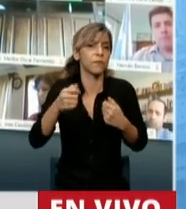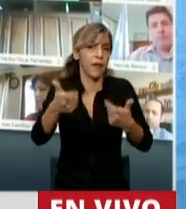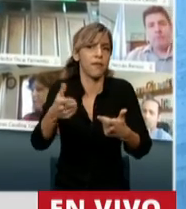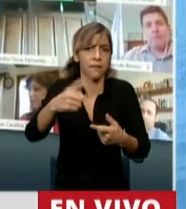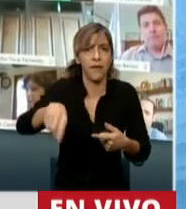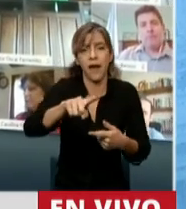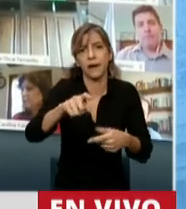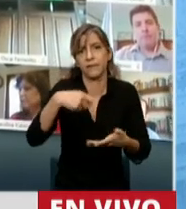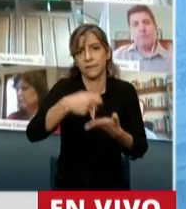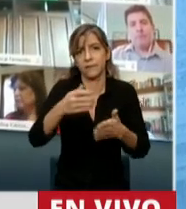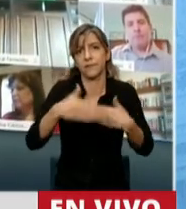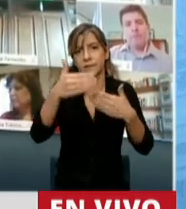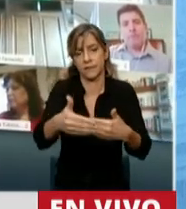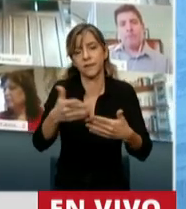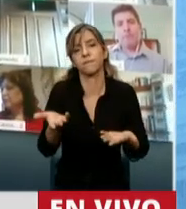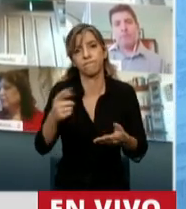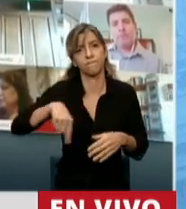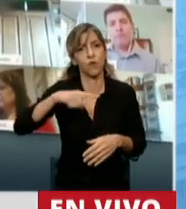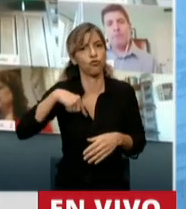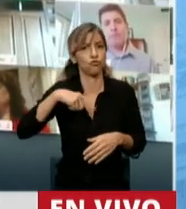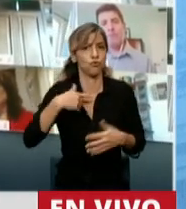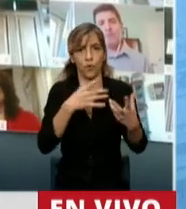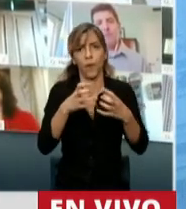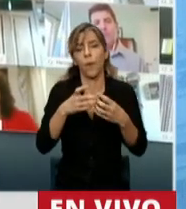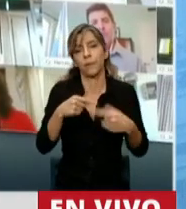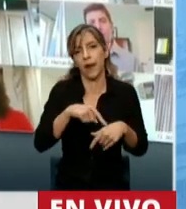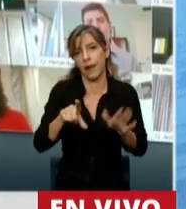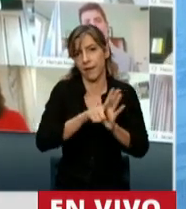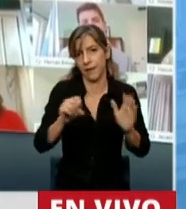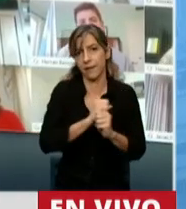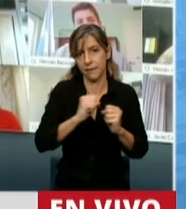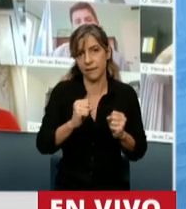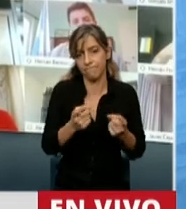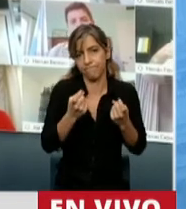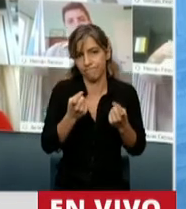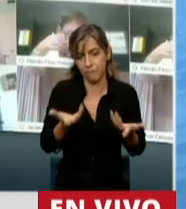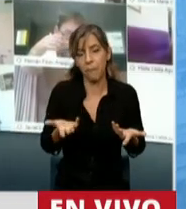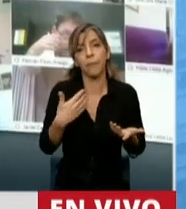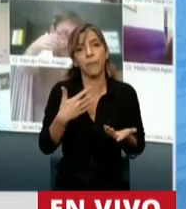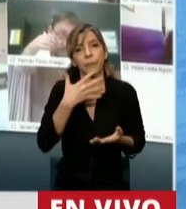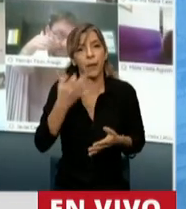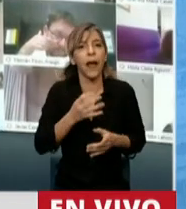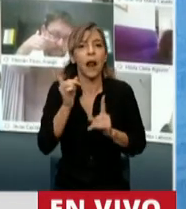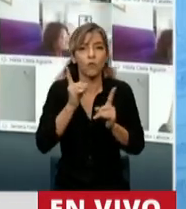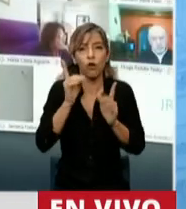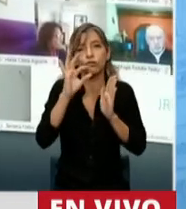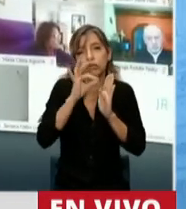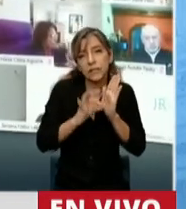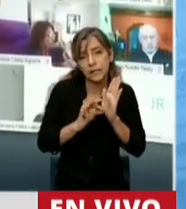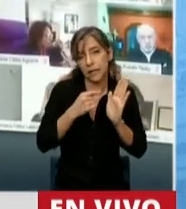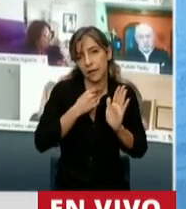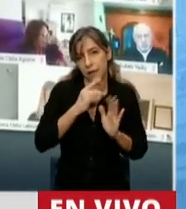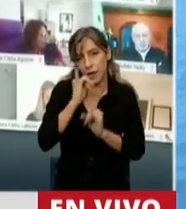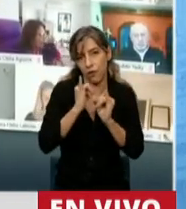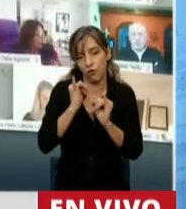avance en la sanción de una norma. Pero hay algunas observaciones que me parece interesante hacer en el corto tiempo que tenemos. Una de